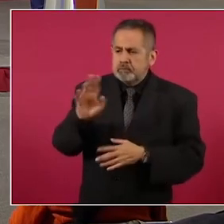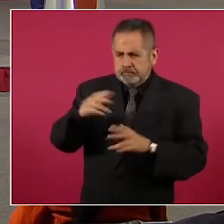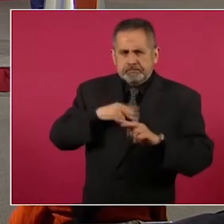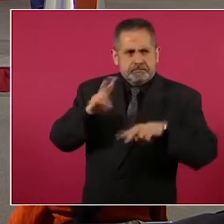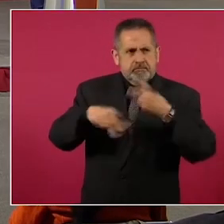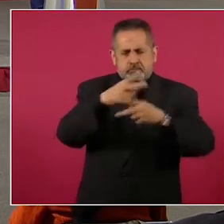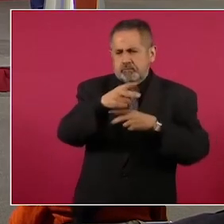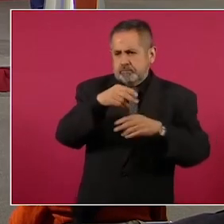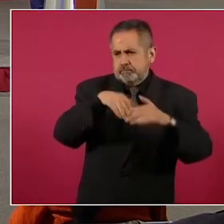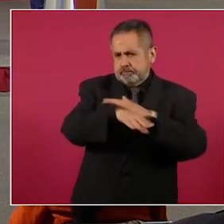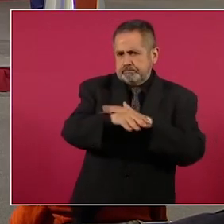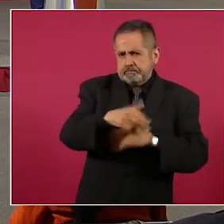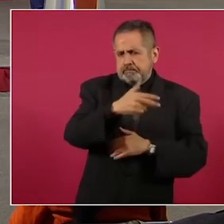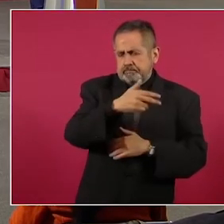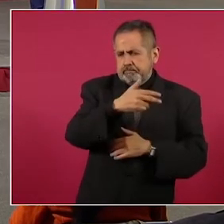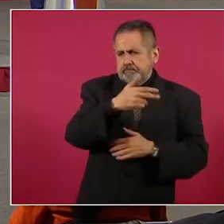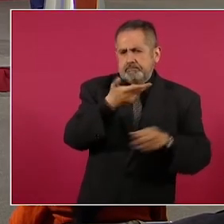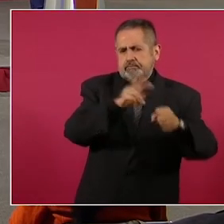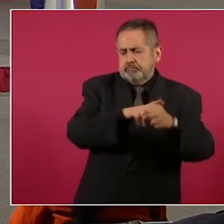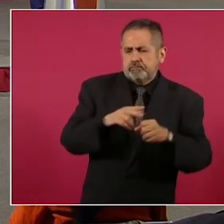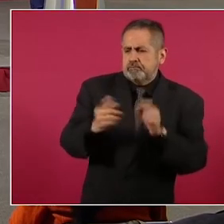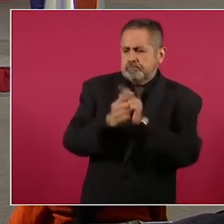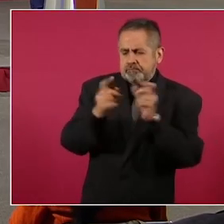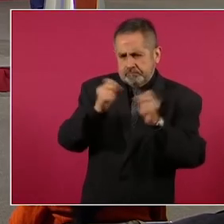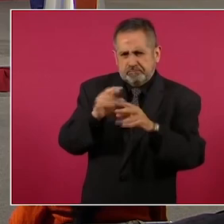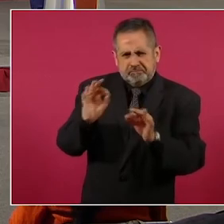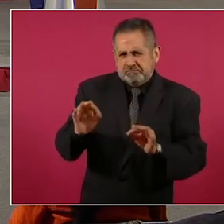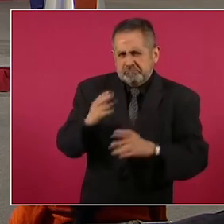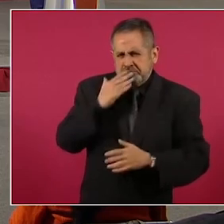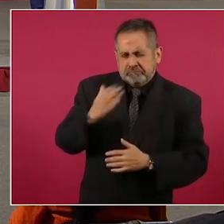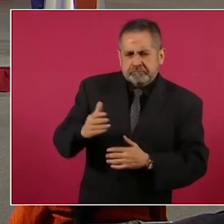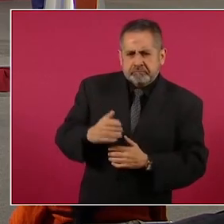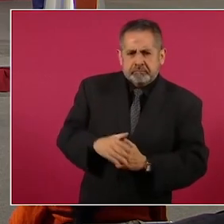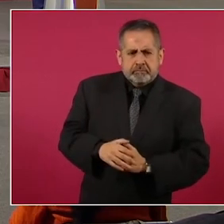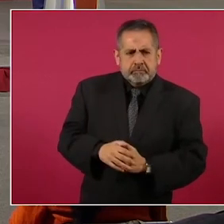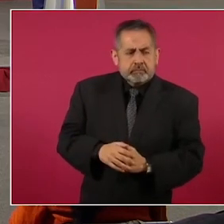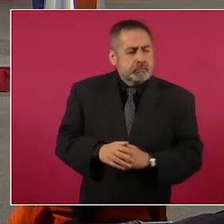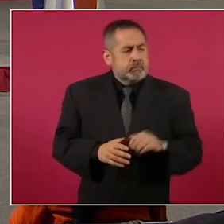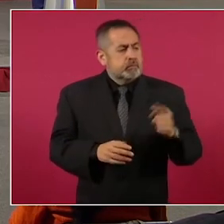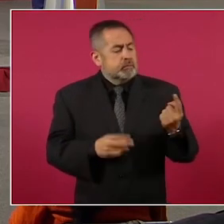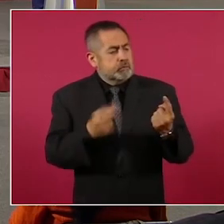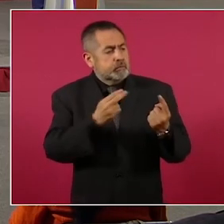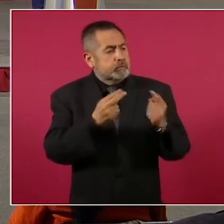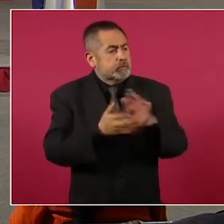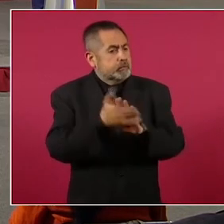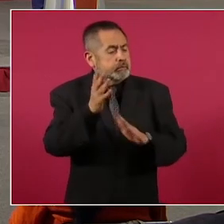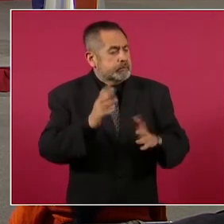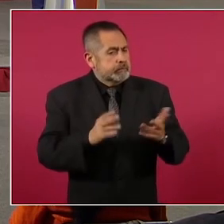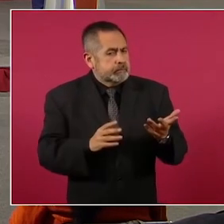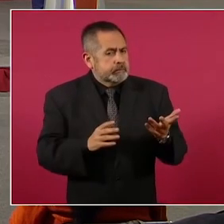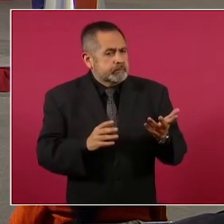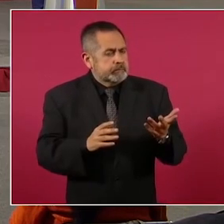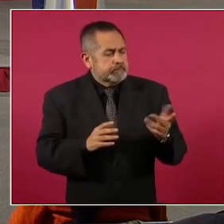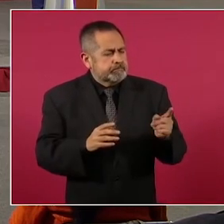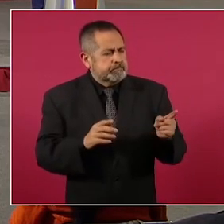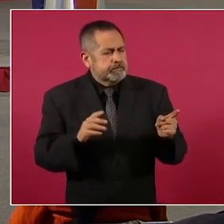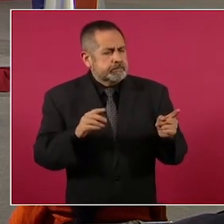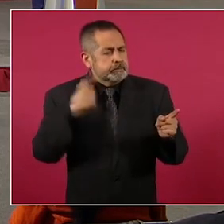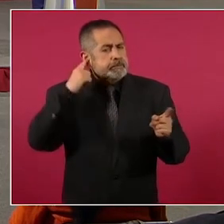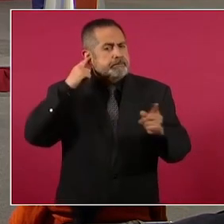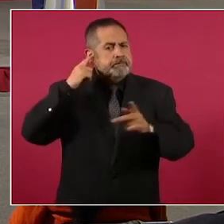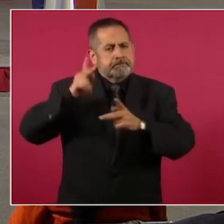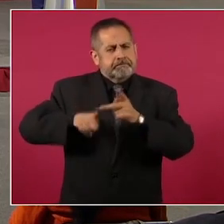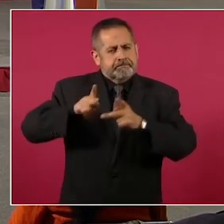entro ahí, saludo, tranquilo. Ah, bueno, ahora sí, también. ¿Tiene que salir luego la gotilla? Vale, vale, vale, sale, también, gracias.